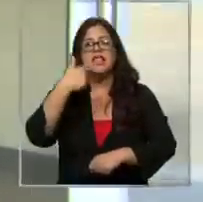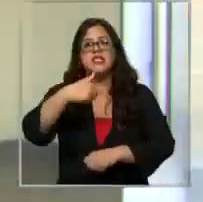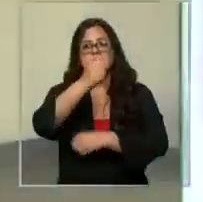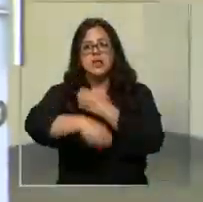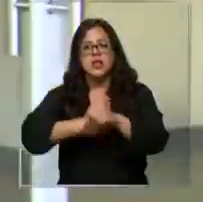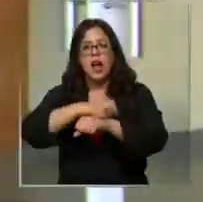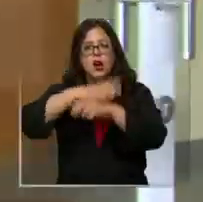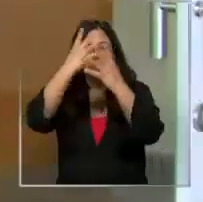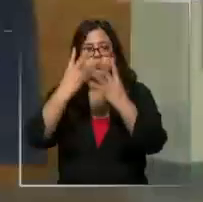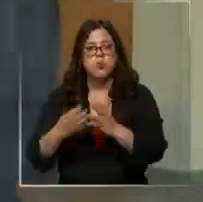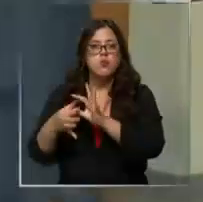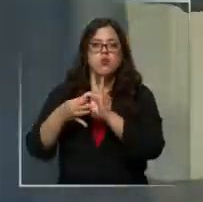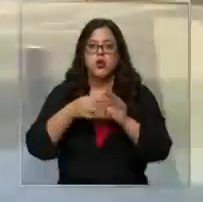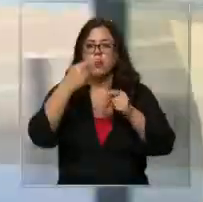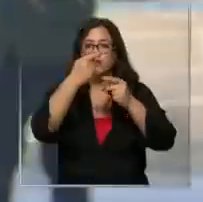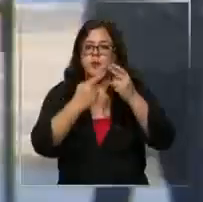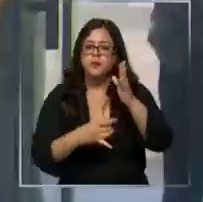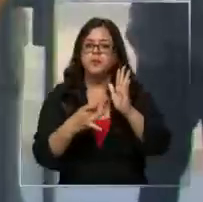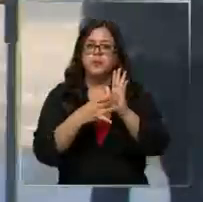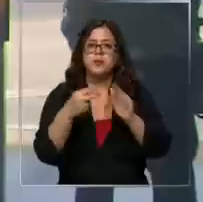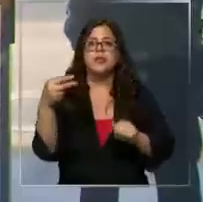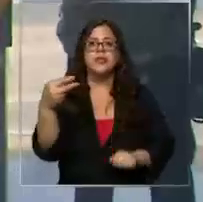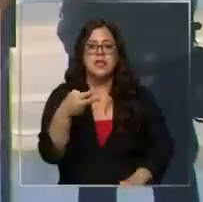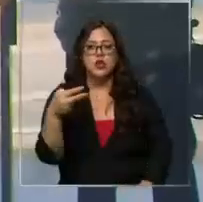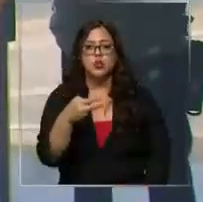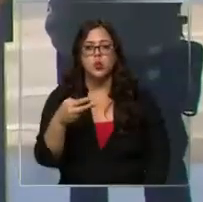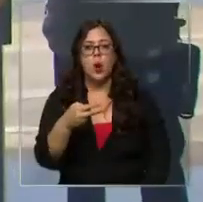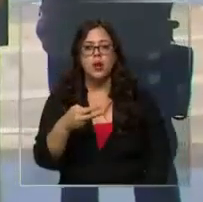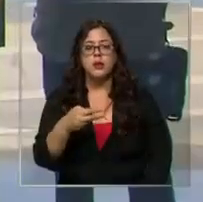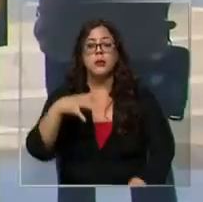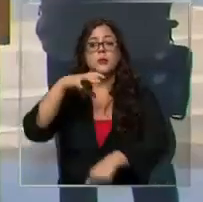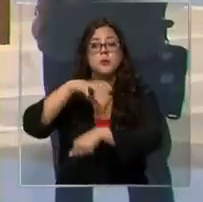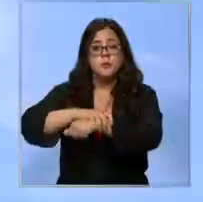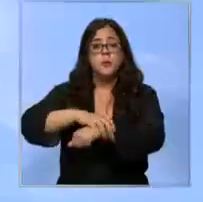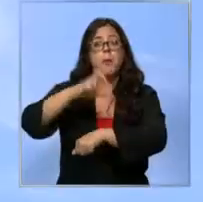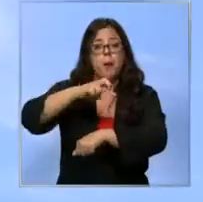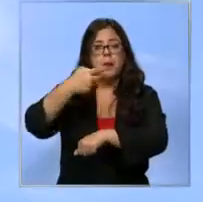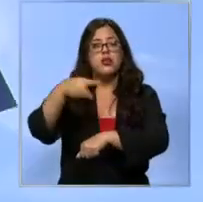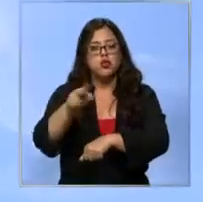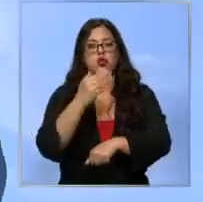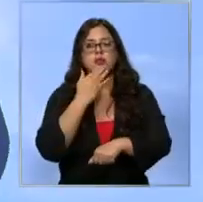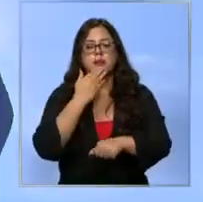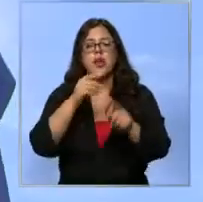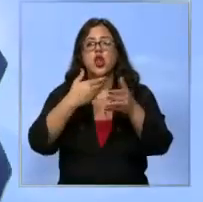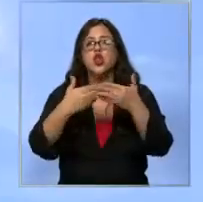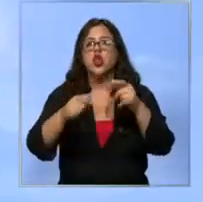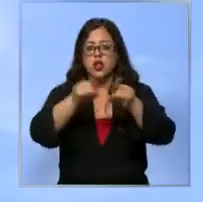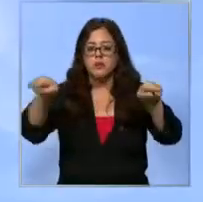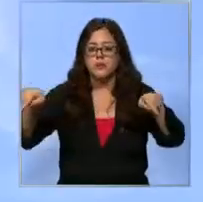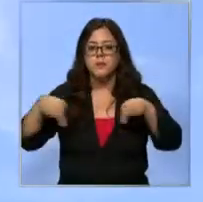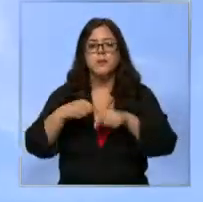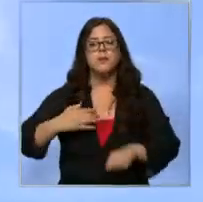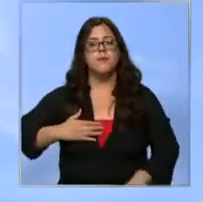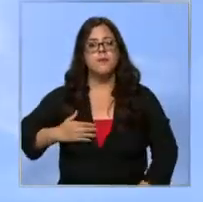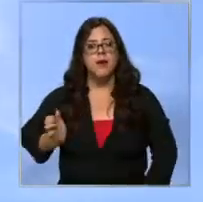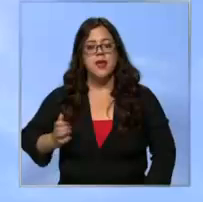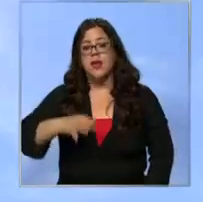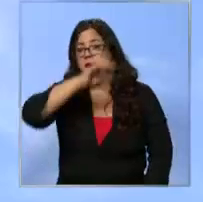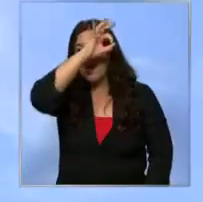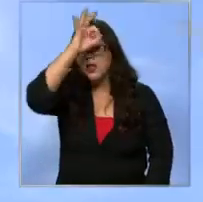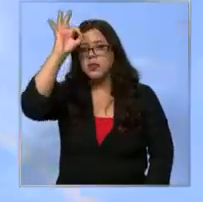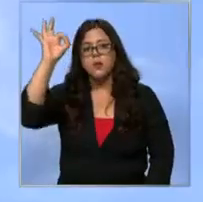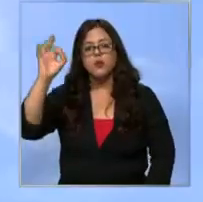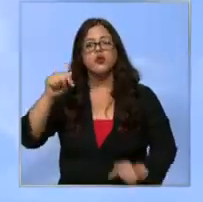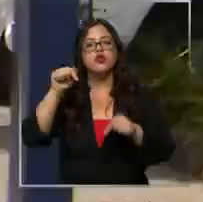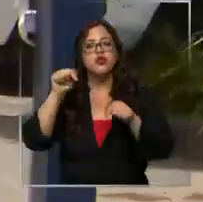por una serie de delitos de carácter sexual. Está detenido su padre entonces en un cuartel de la Policía de Investigaciones en Temuco